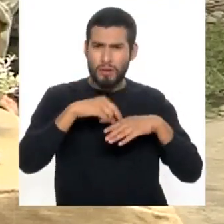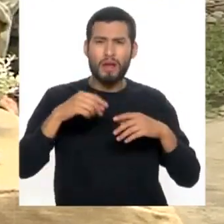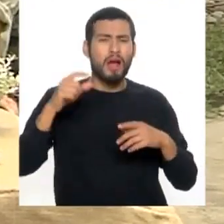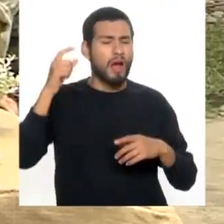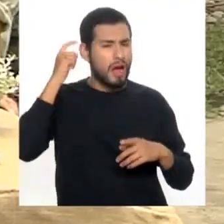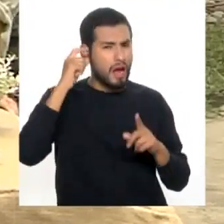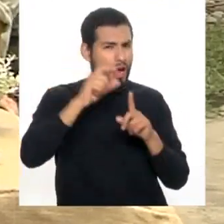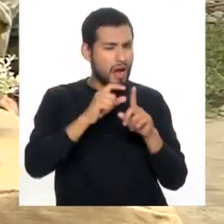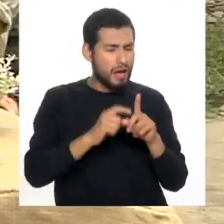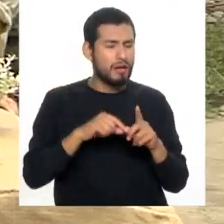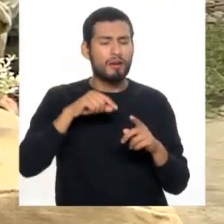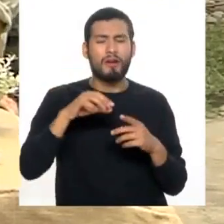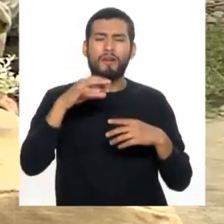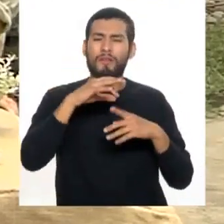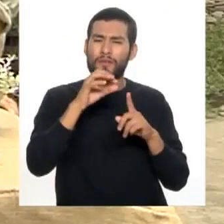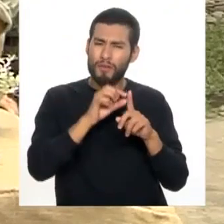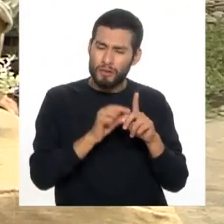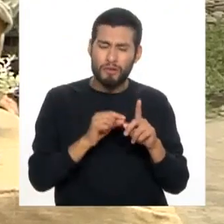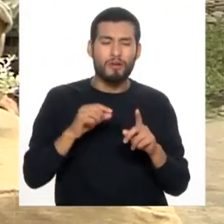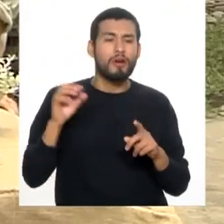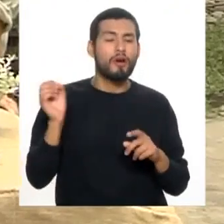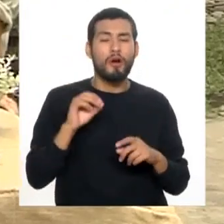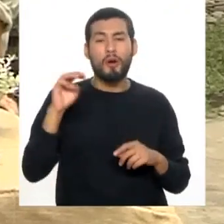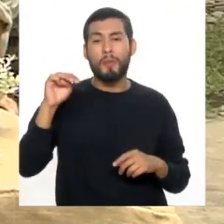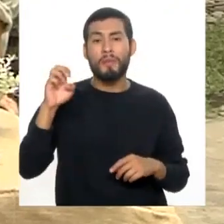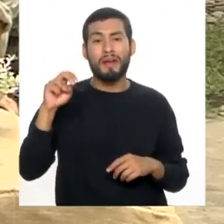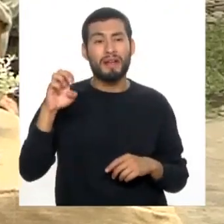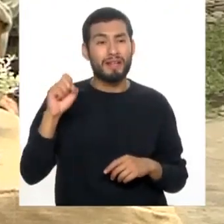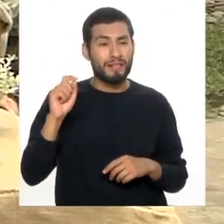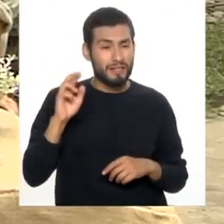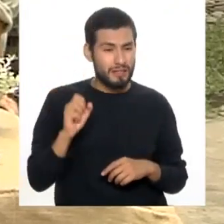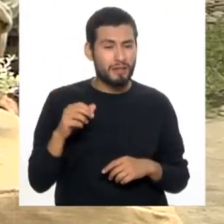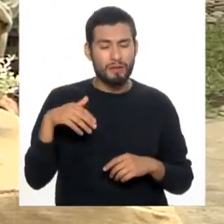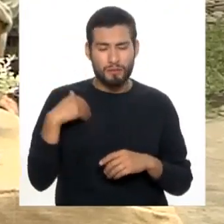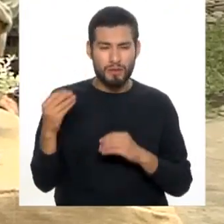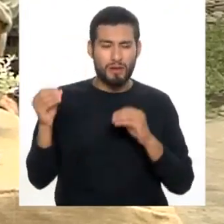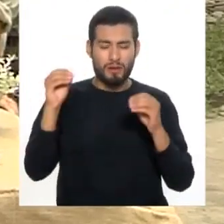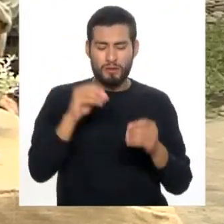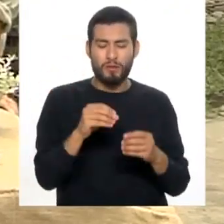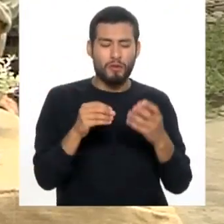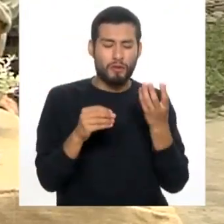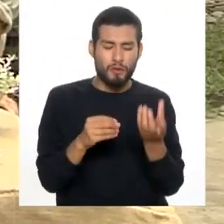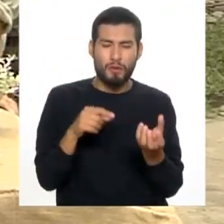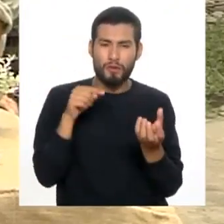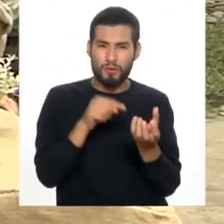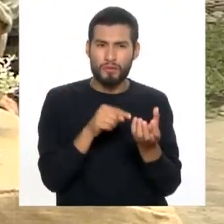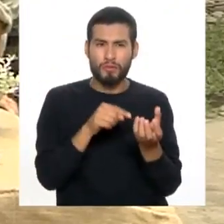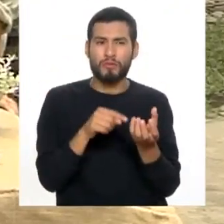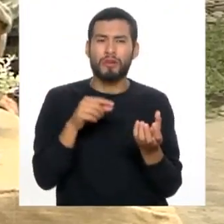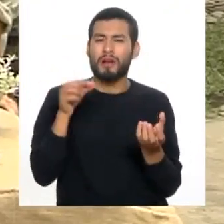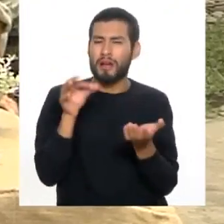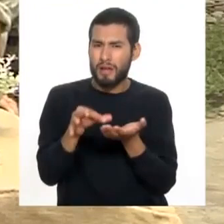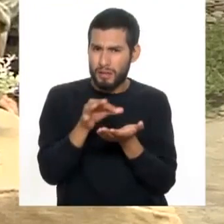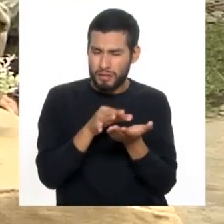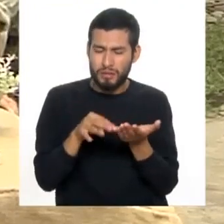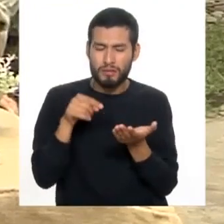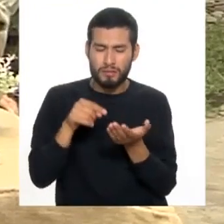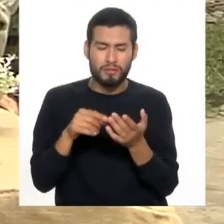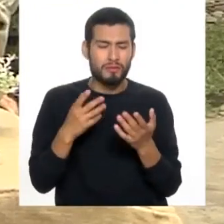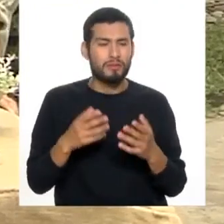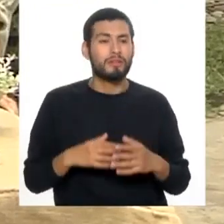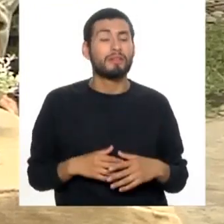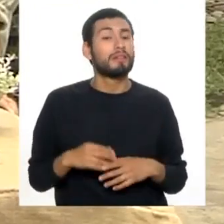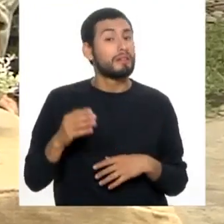habas, arvejitas, frejoles o las menestras. Si es las menestras, la pones en la cantidad de los granos, de los carbohidratos, digamos.